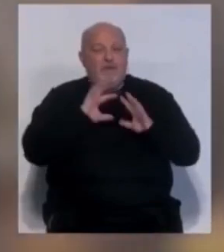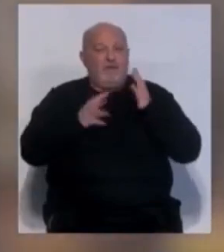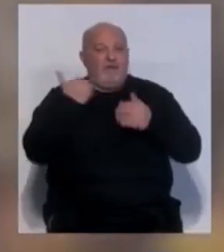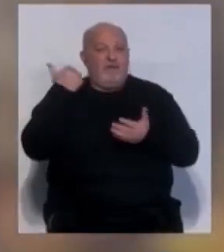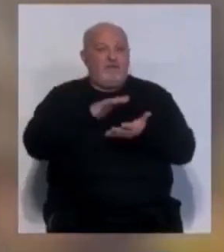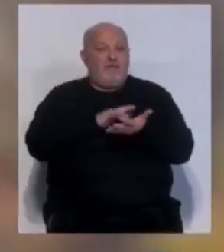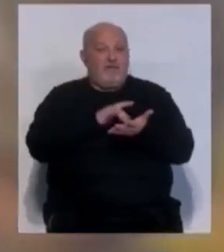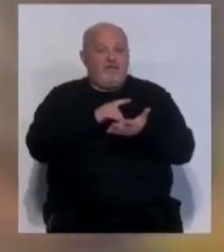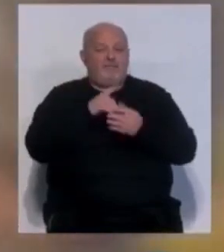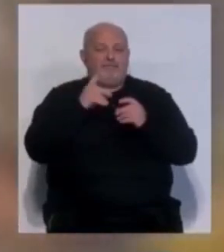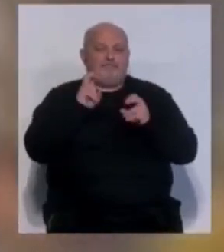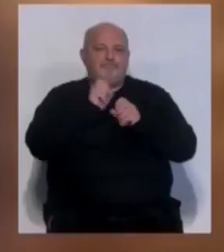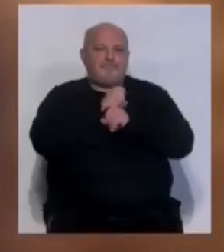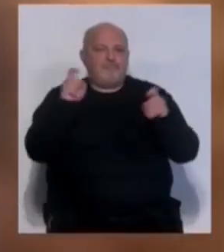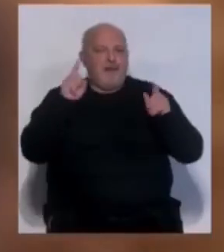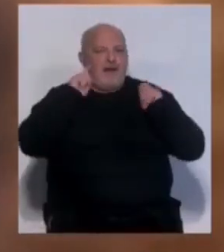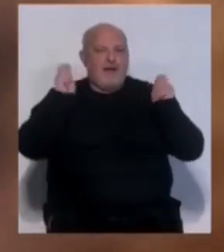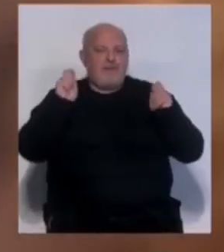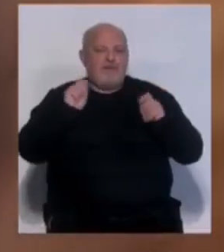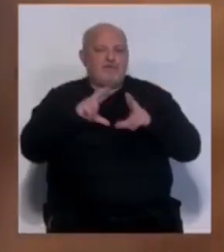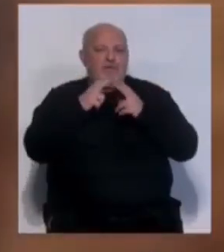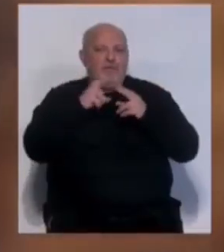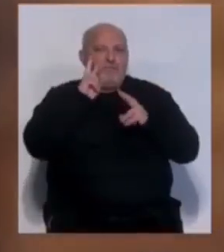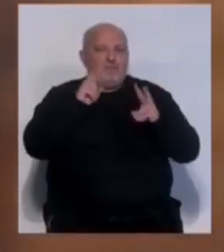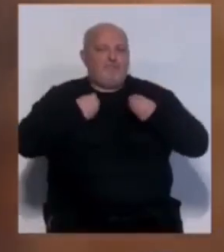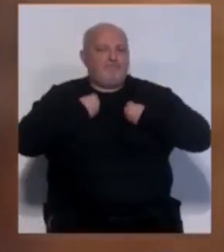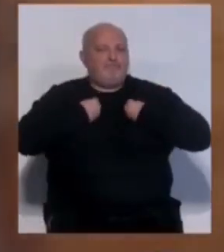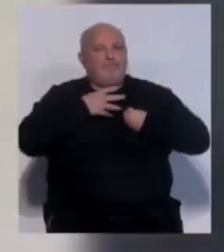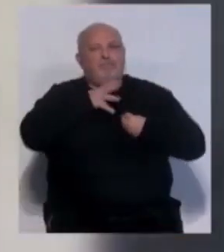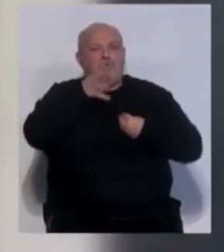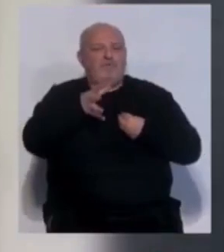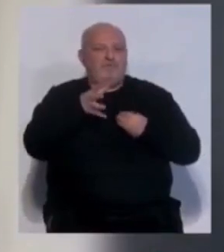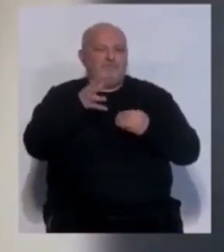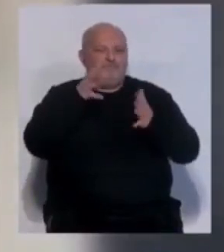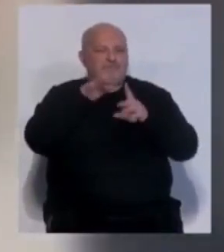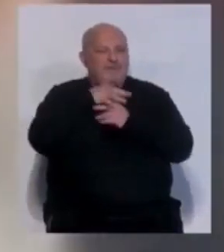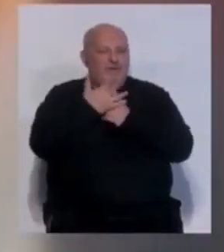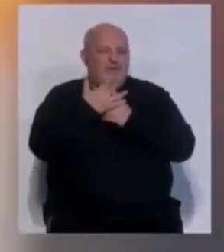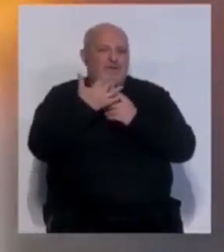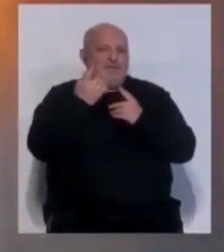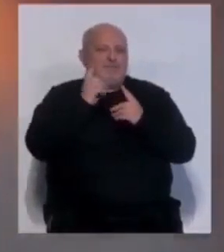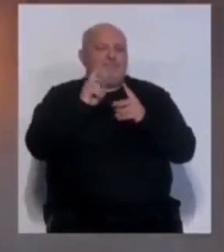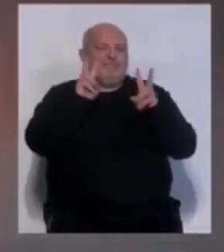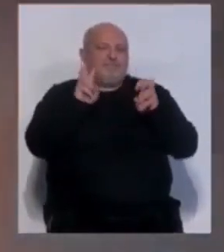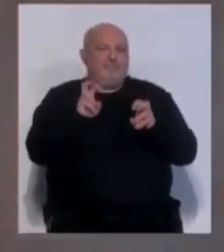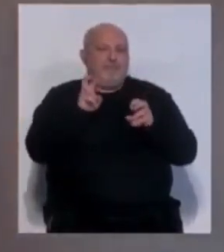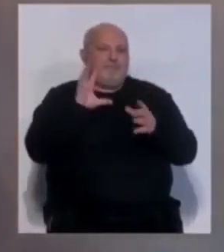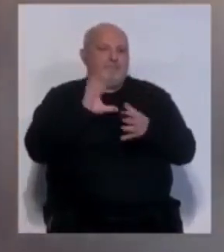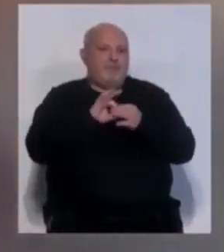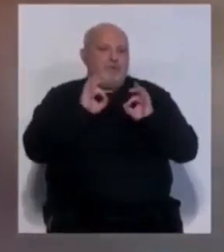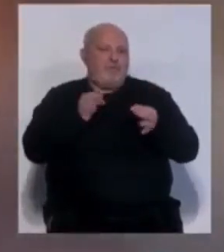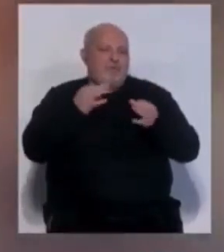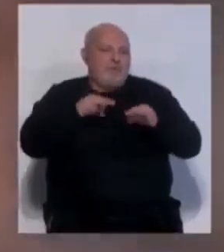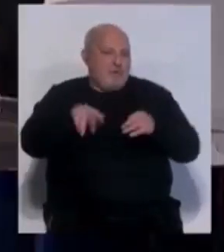incendio de Valencia ha activado muchas alarmas en la sociedad, pero analizadas al detalle, las circunstancias no responden a los patrones